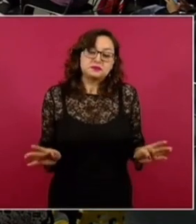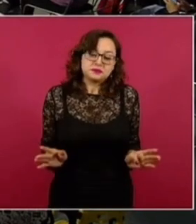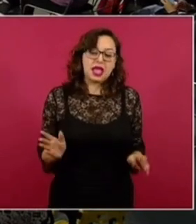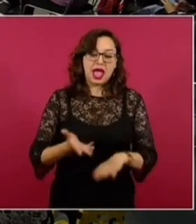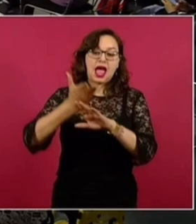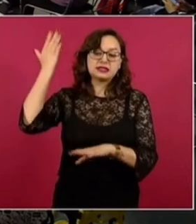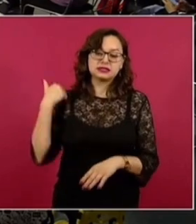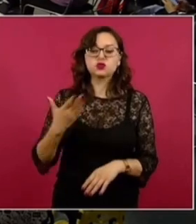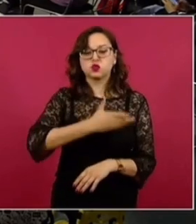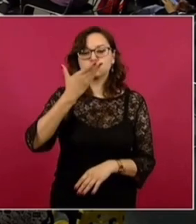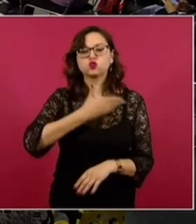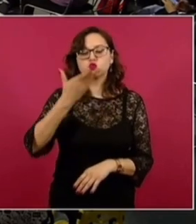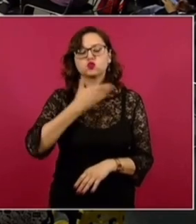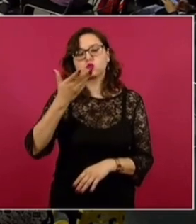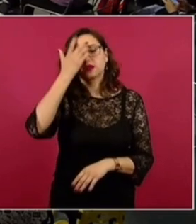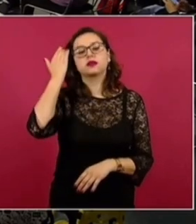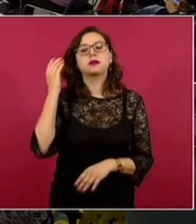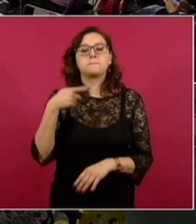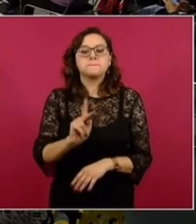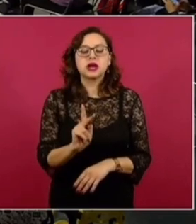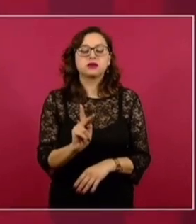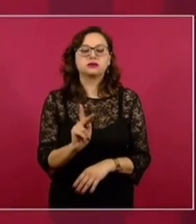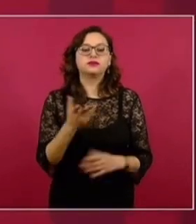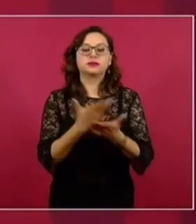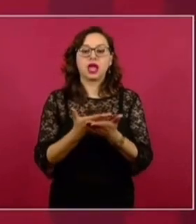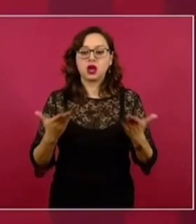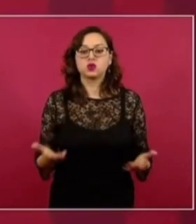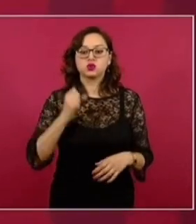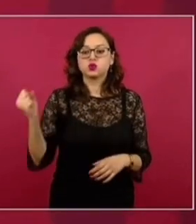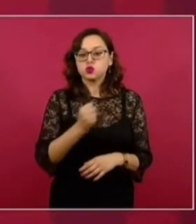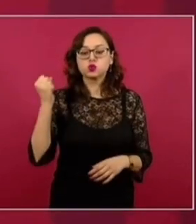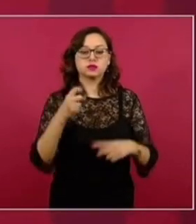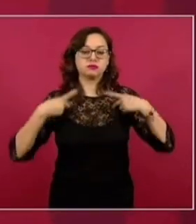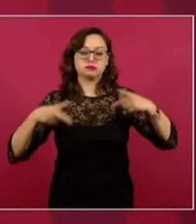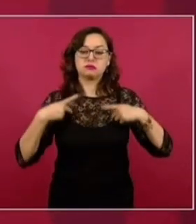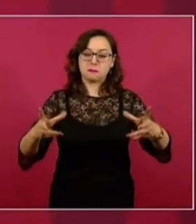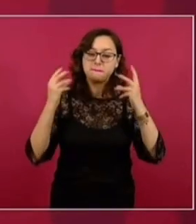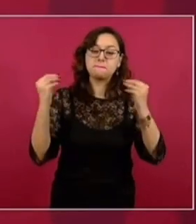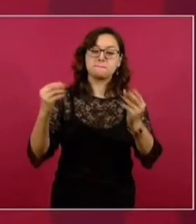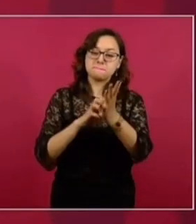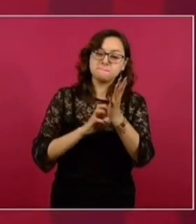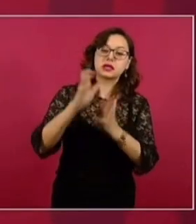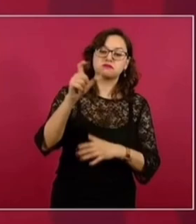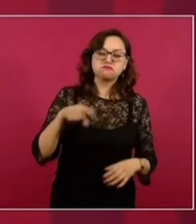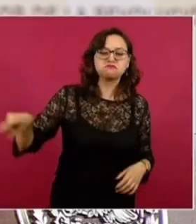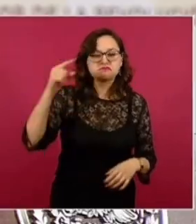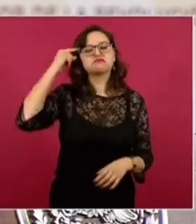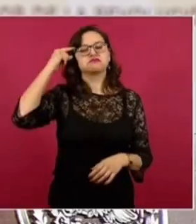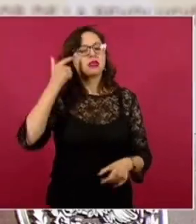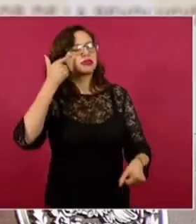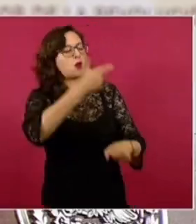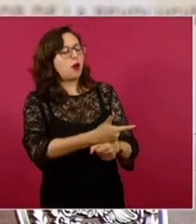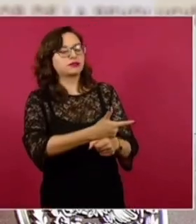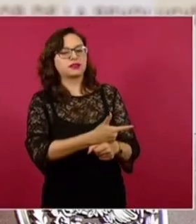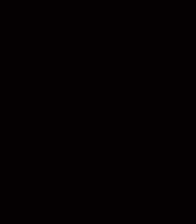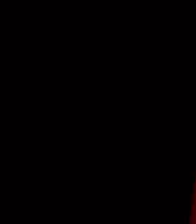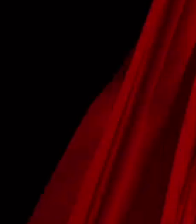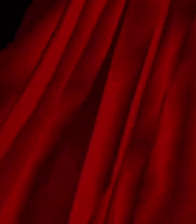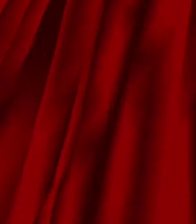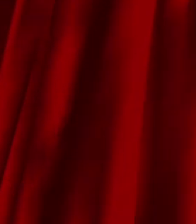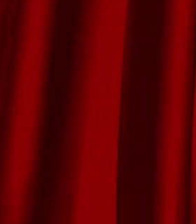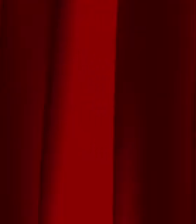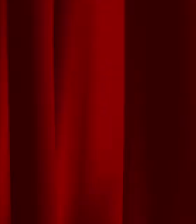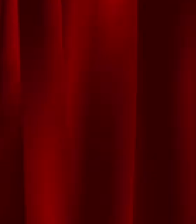porque afortunadamente hay muchísimas personas, millones de mexicanos conscientes, y nos están dando su apoyo y nos respaldan.